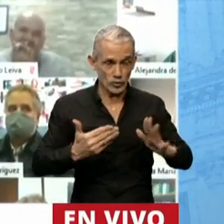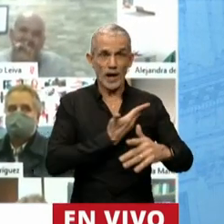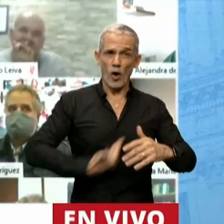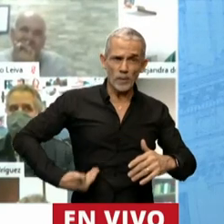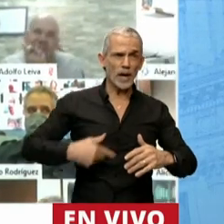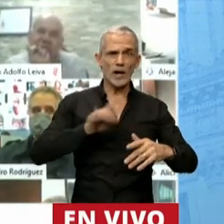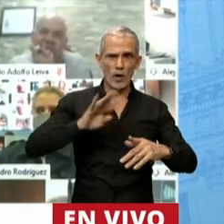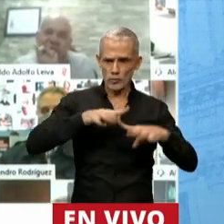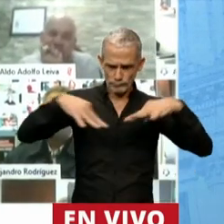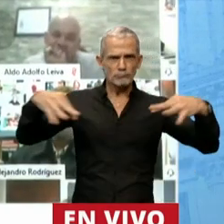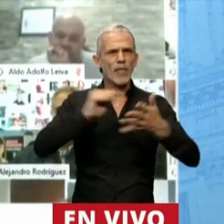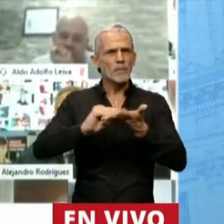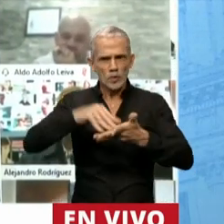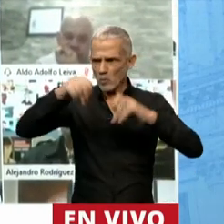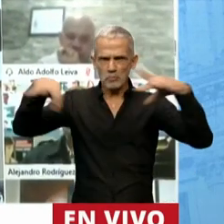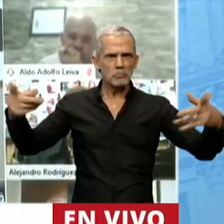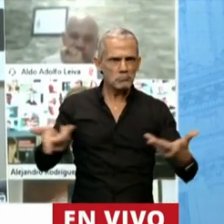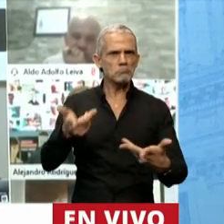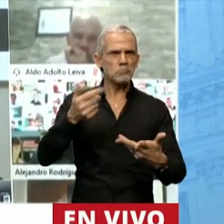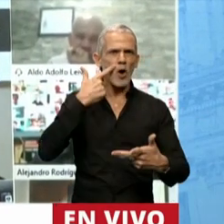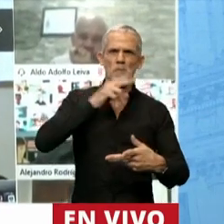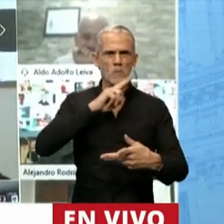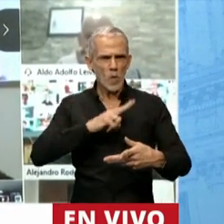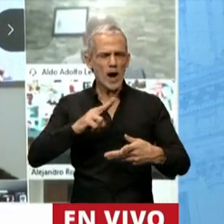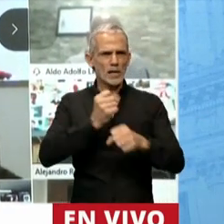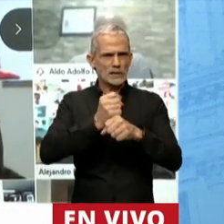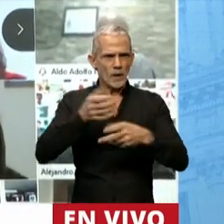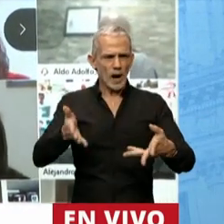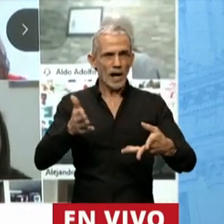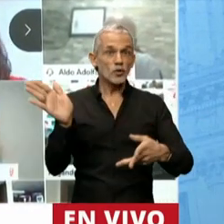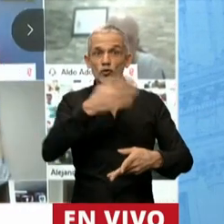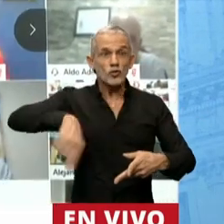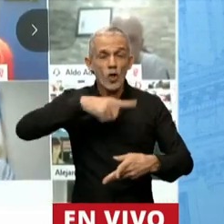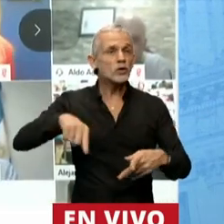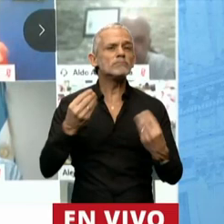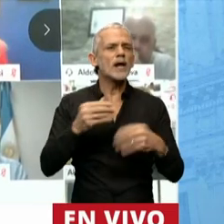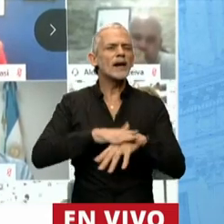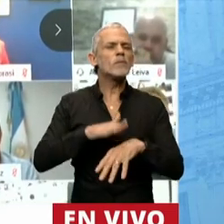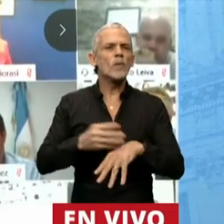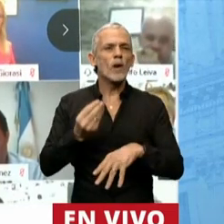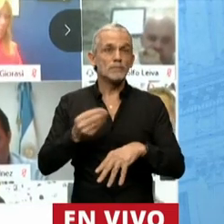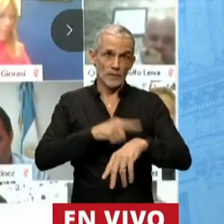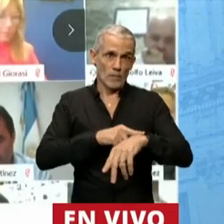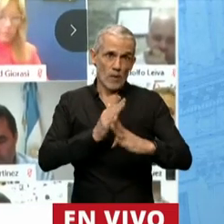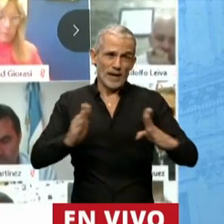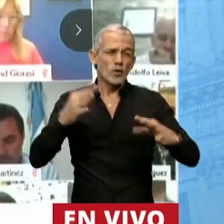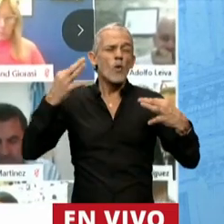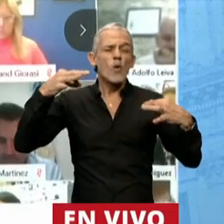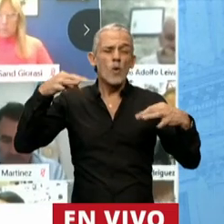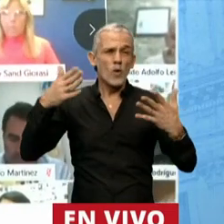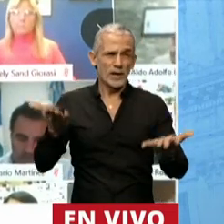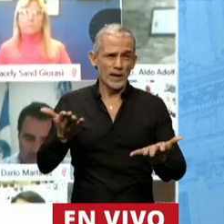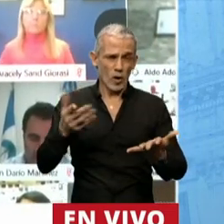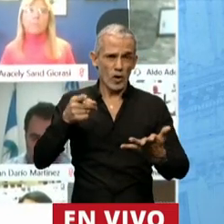gobierno quienes estamos aquí, legisladores, legisladoras, nos toca un momento único, este